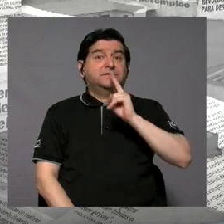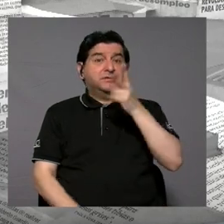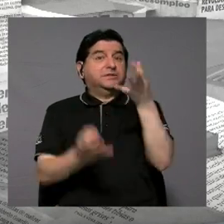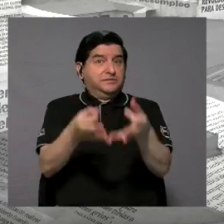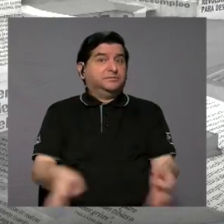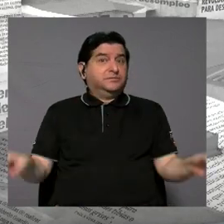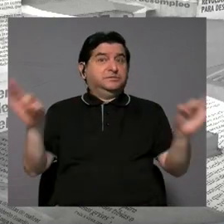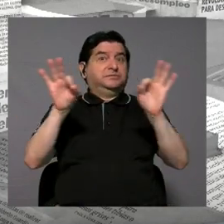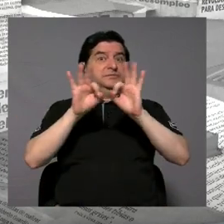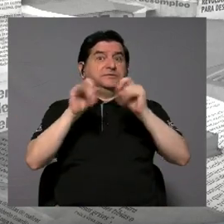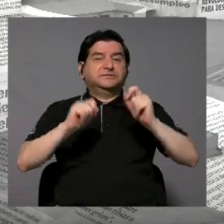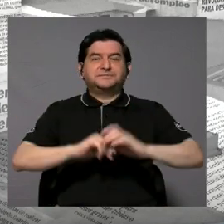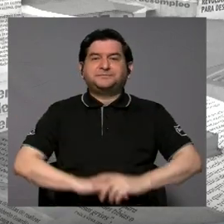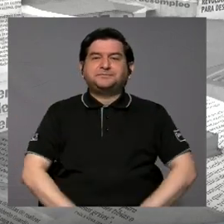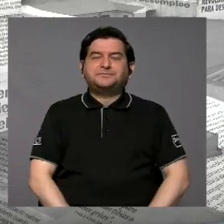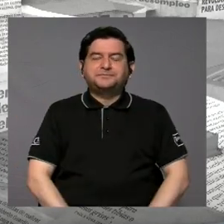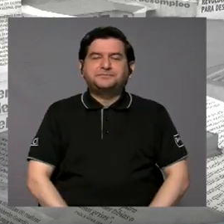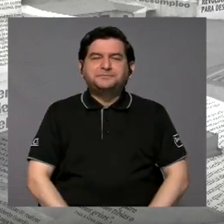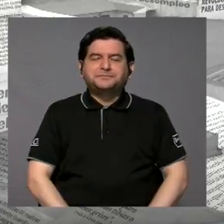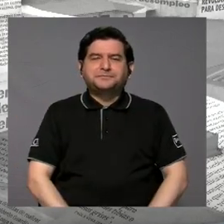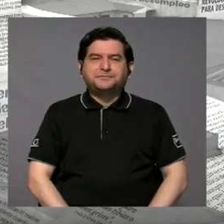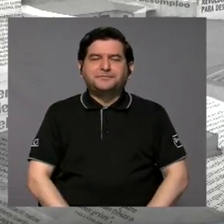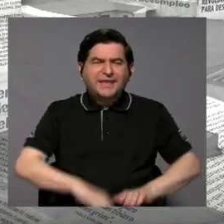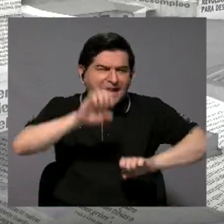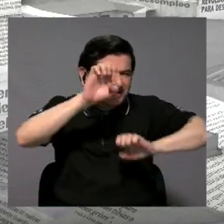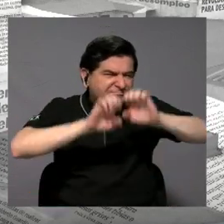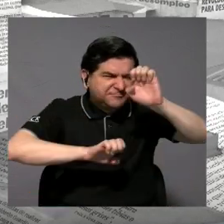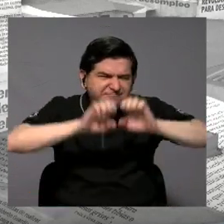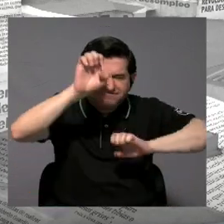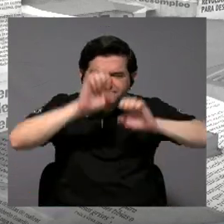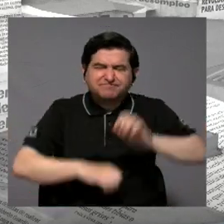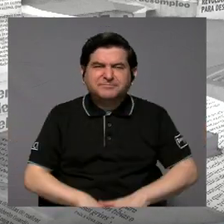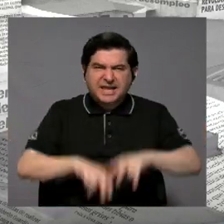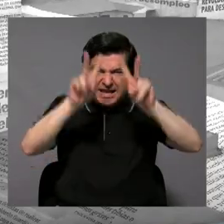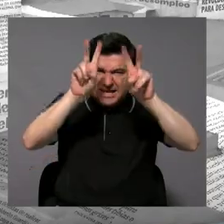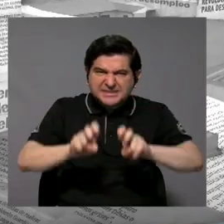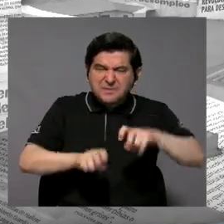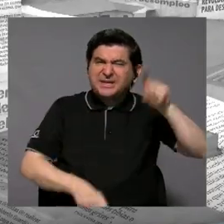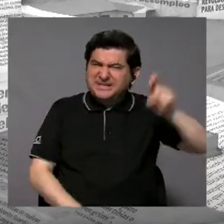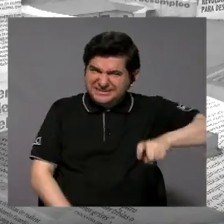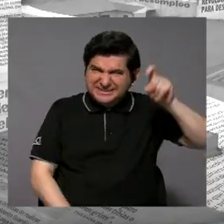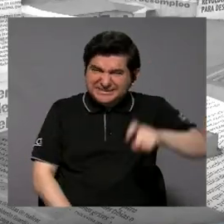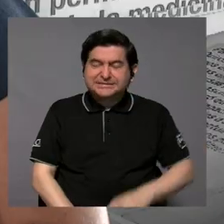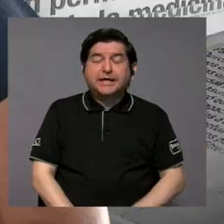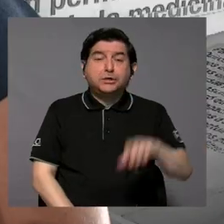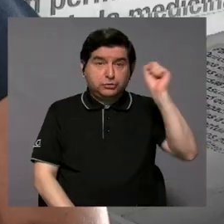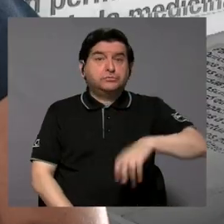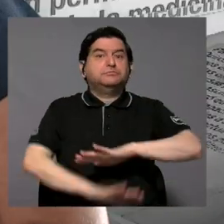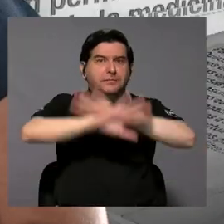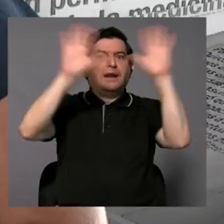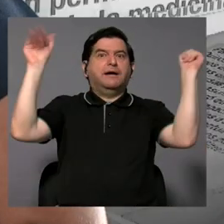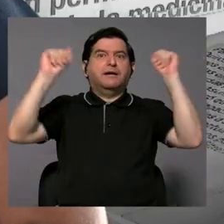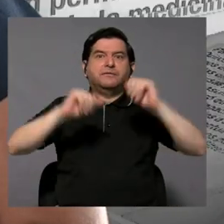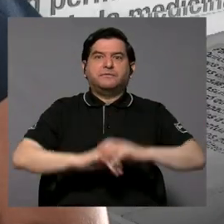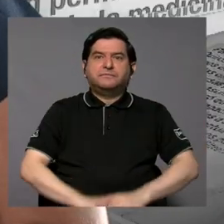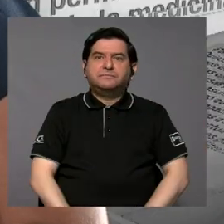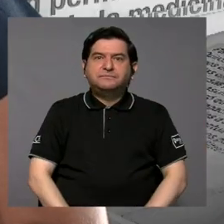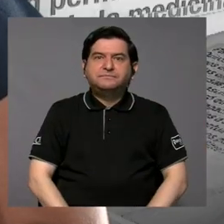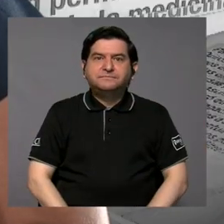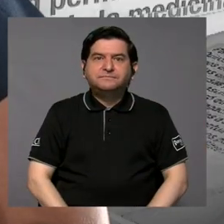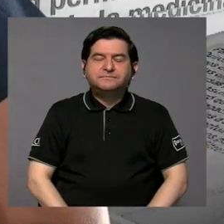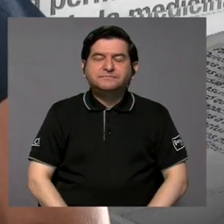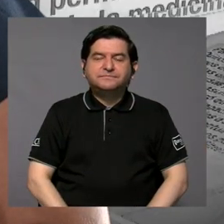importante. Las pruebas, las evaluaciones son necesarias, Graciela. Claro que son necesarias, siempre